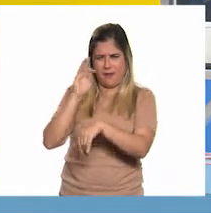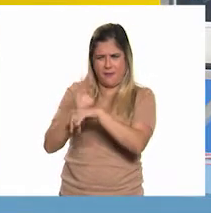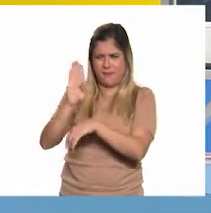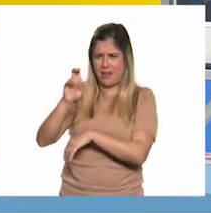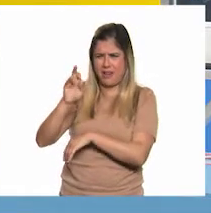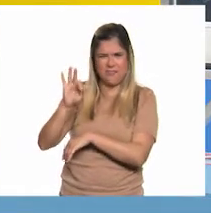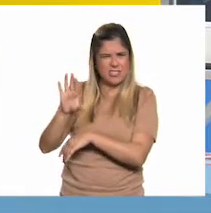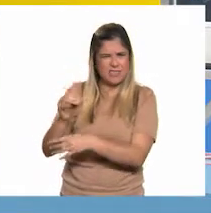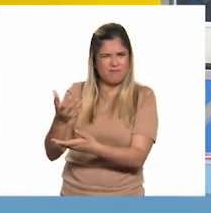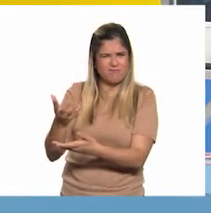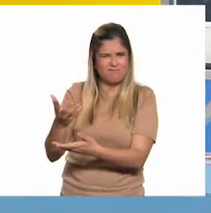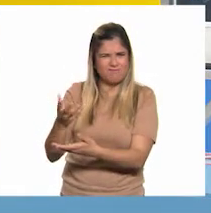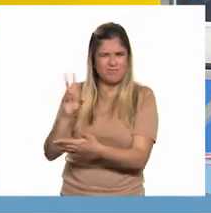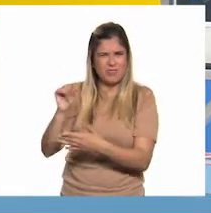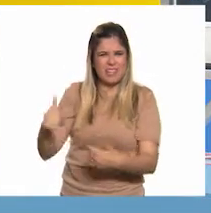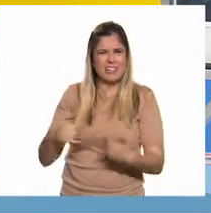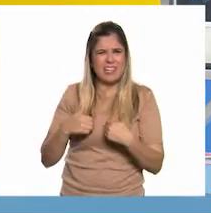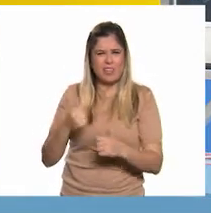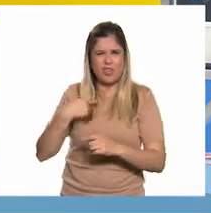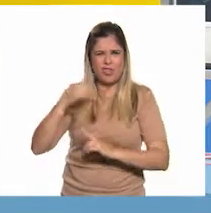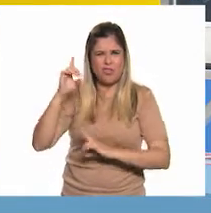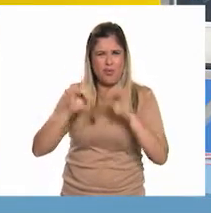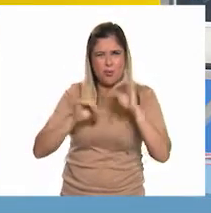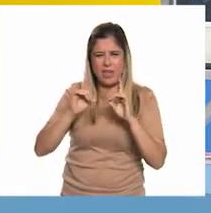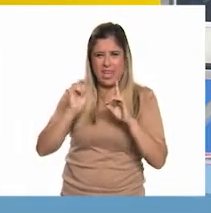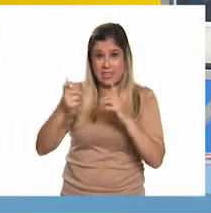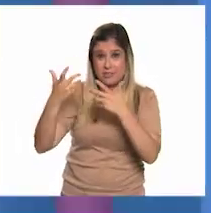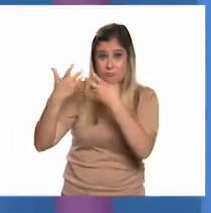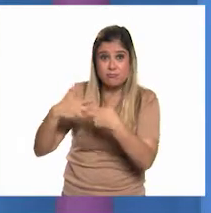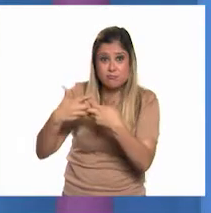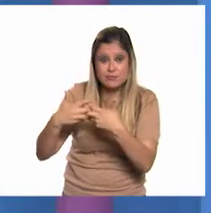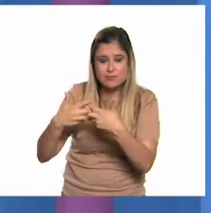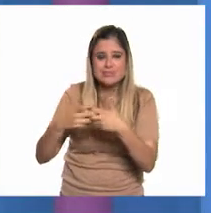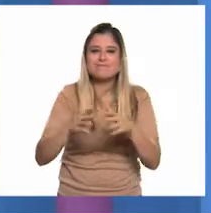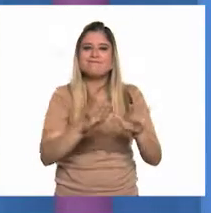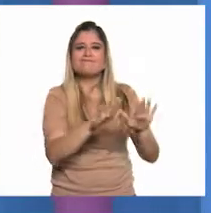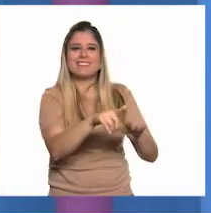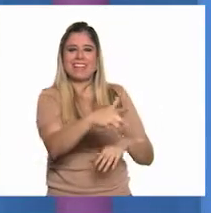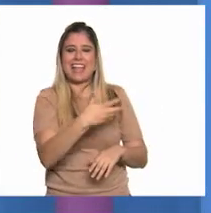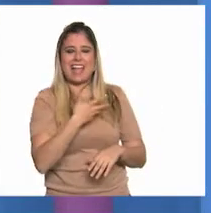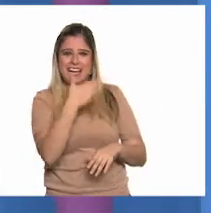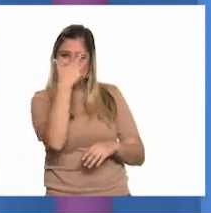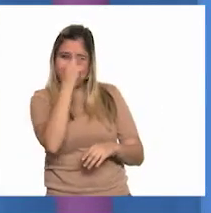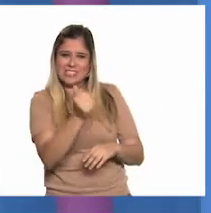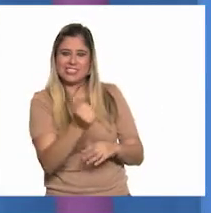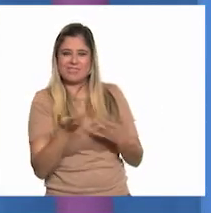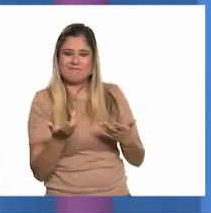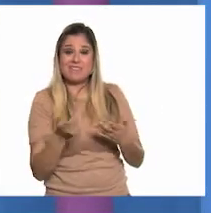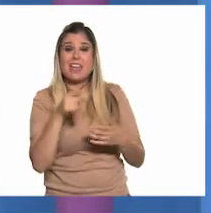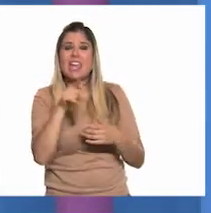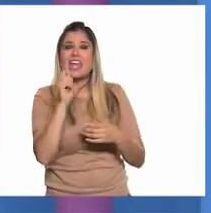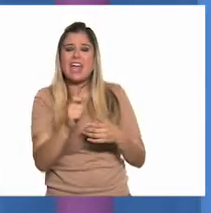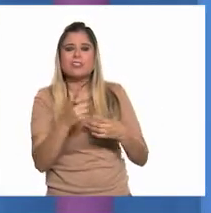Es que la verdad tengo esa duda. ¿Me suena algo como que es industrial? Tienes razón. Precisamente son los procesos industriales